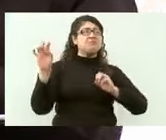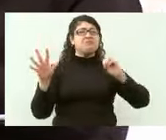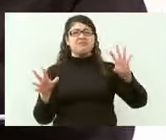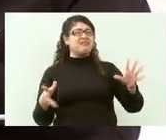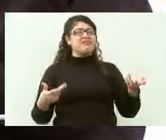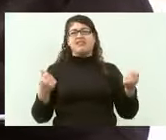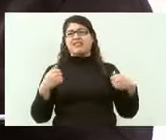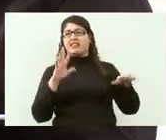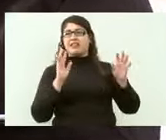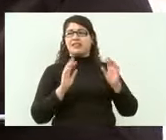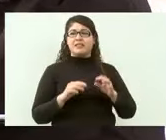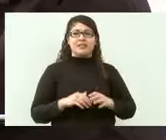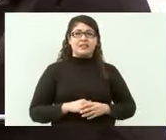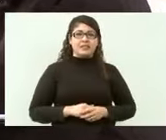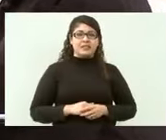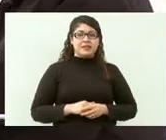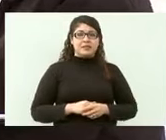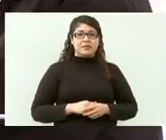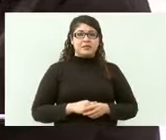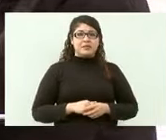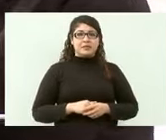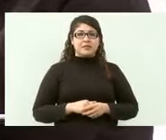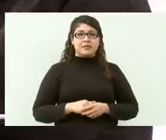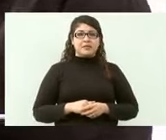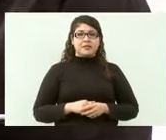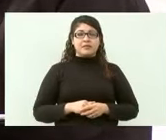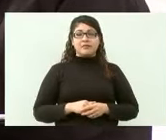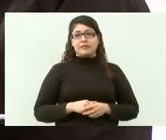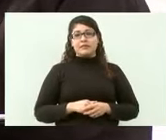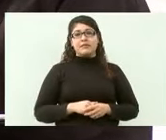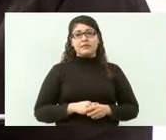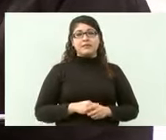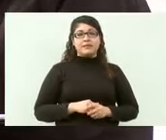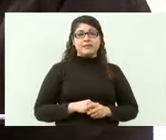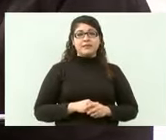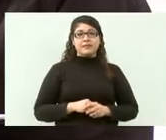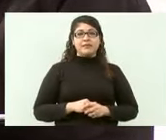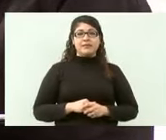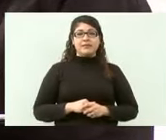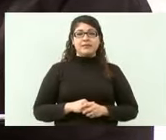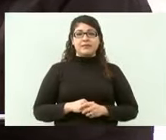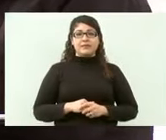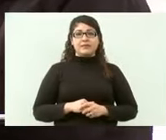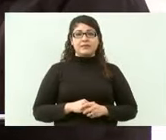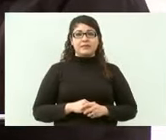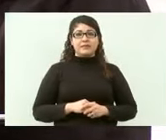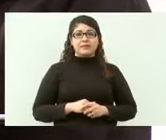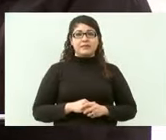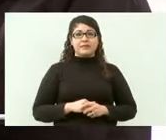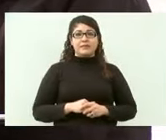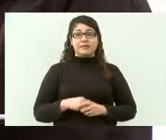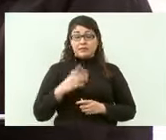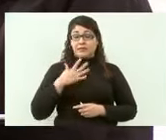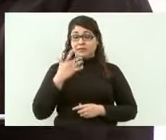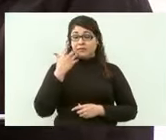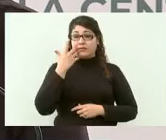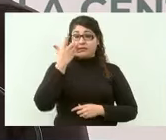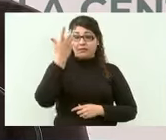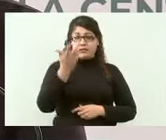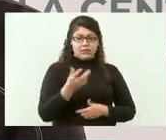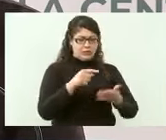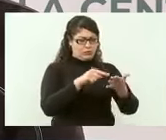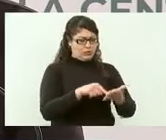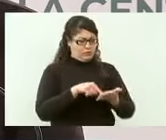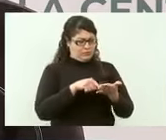aplicando en nuestro país. Quiero tratar el asunto